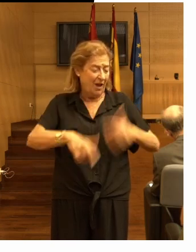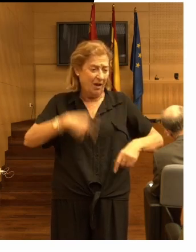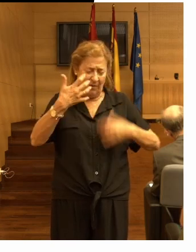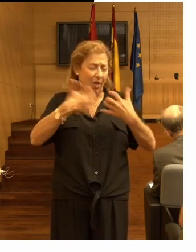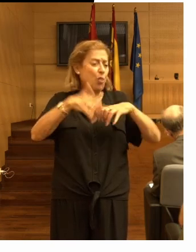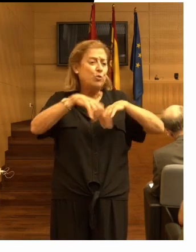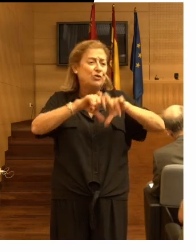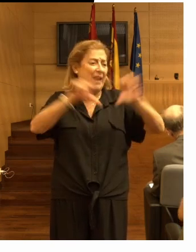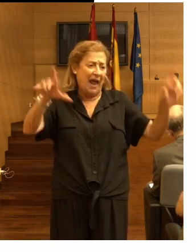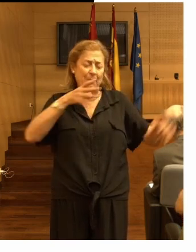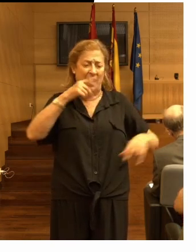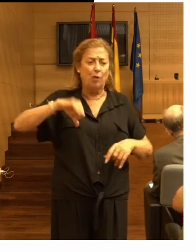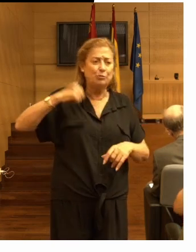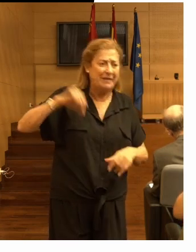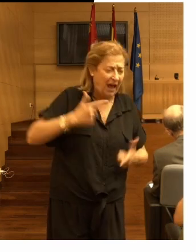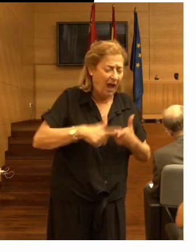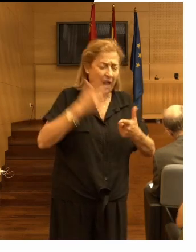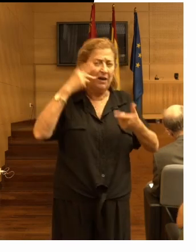hospitales y las residencias